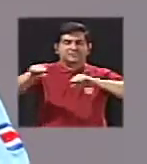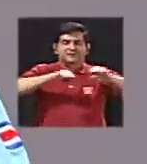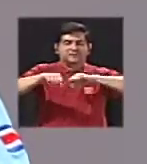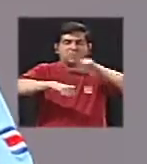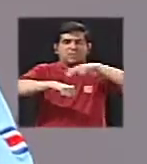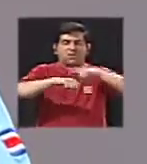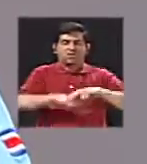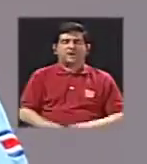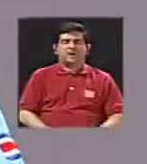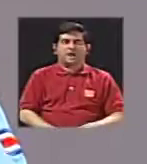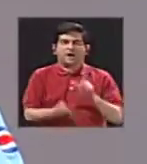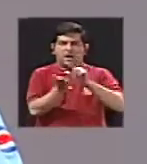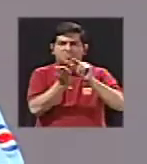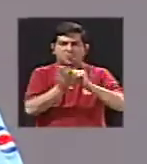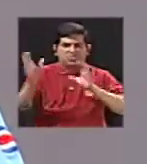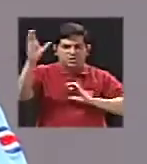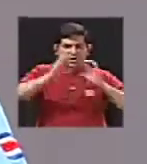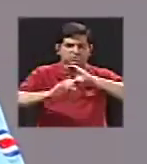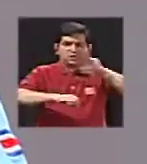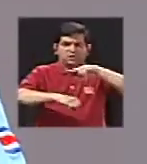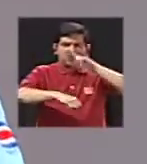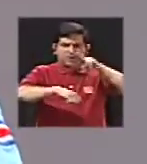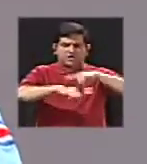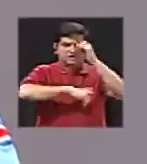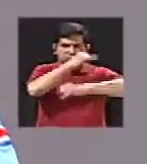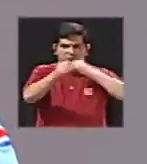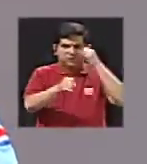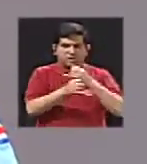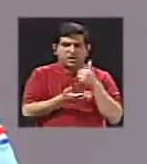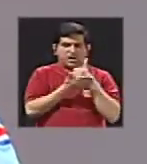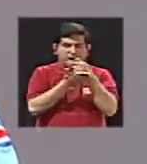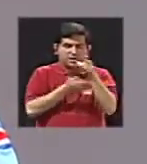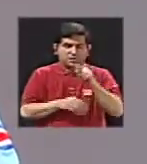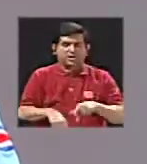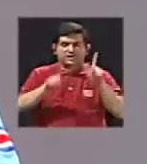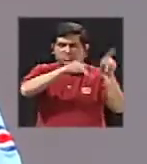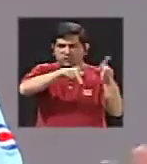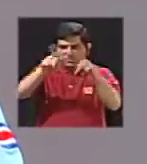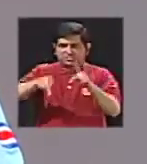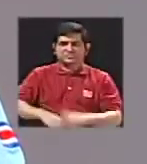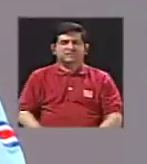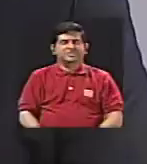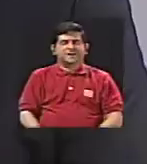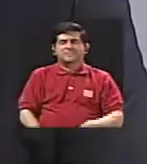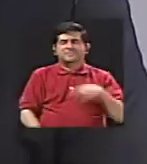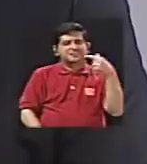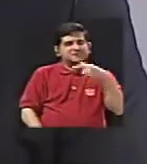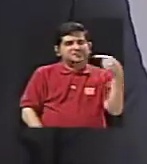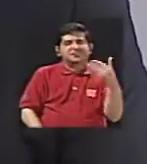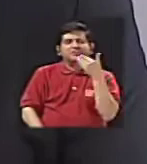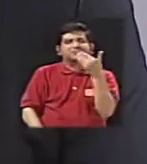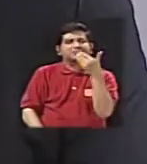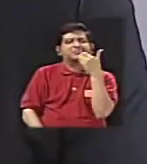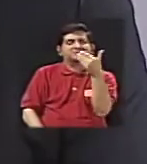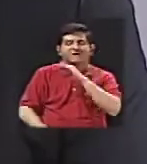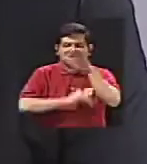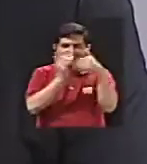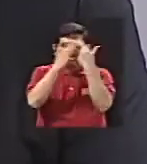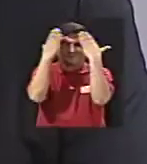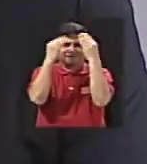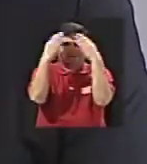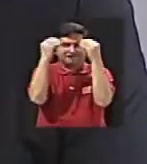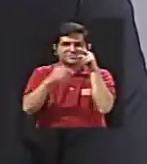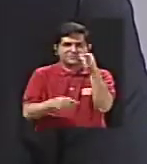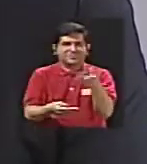científicas pues nacionales e internacionales en colaboración con estas personas muy bien Gino le agradezco muchísimo toda la información